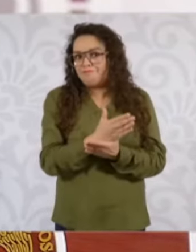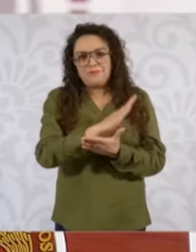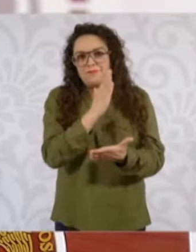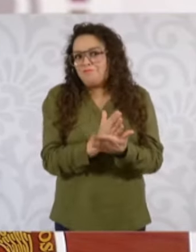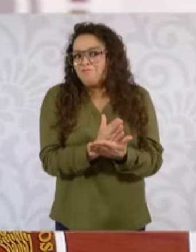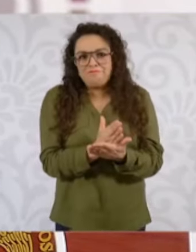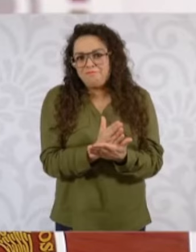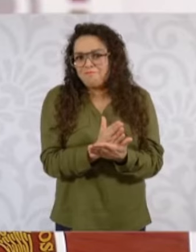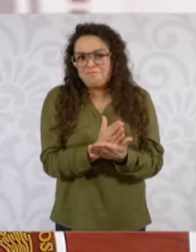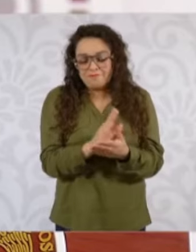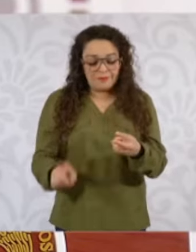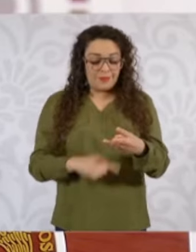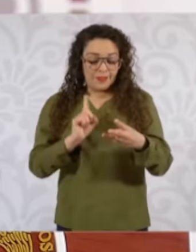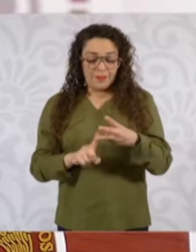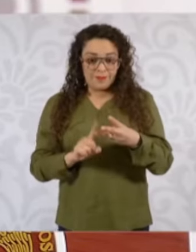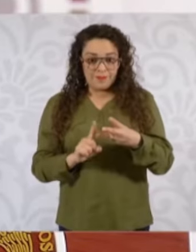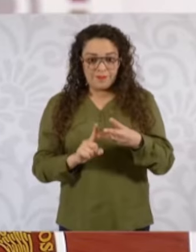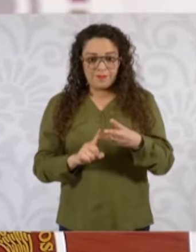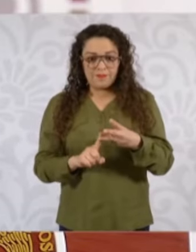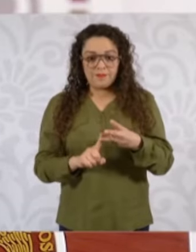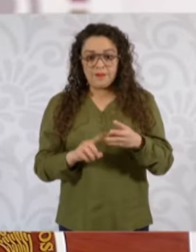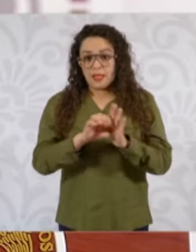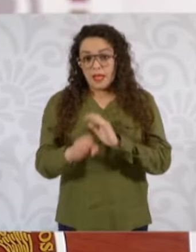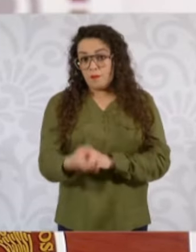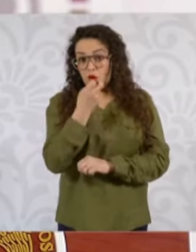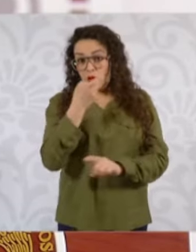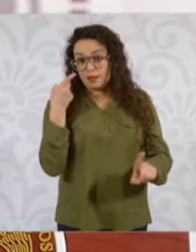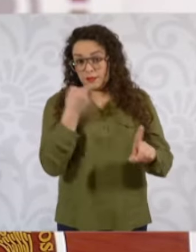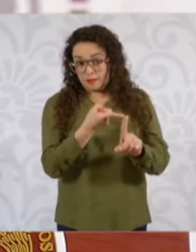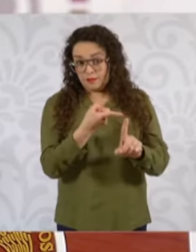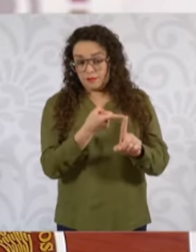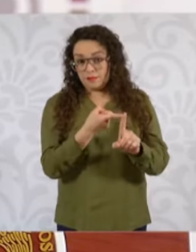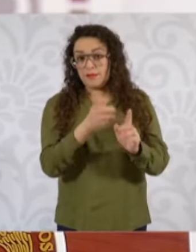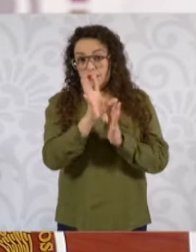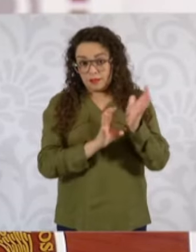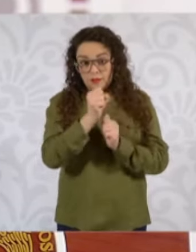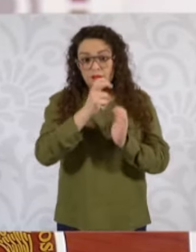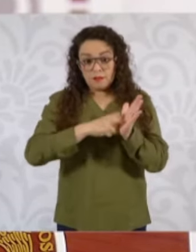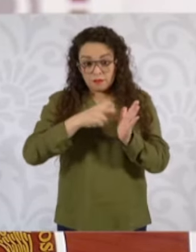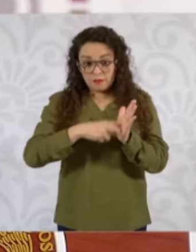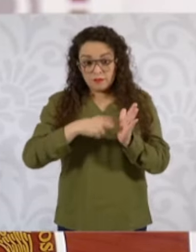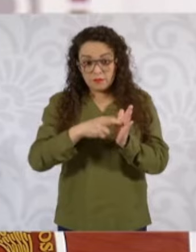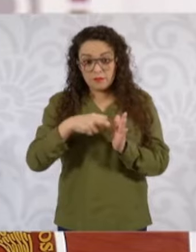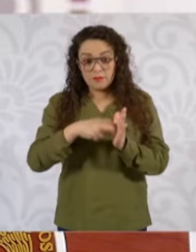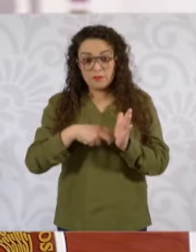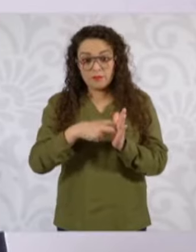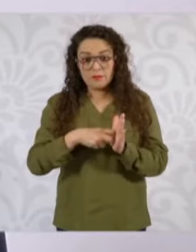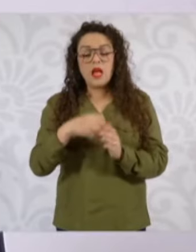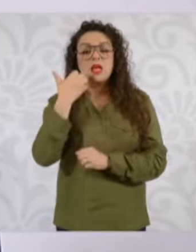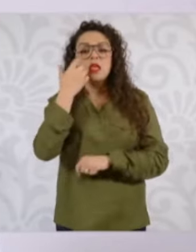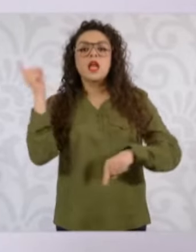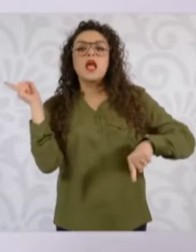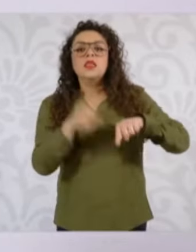porque una suspensión no puede tener en casos como este un efecto restitutivo que es invalidar o